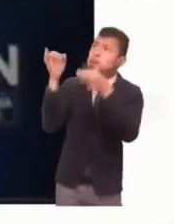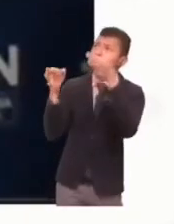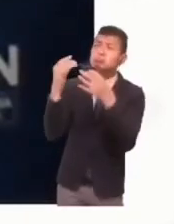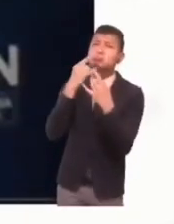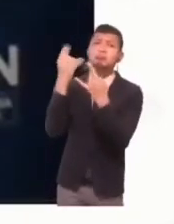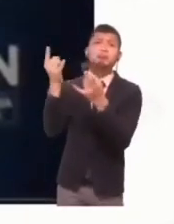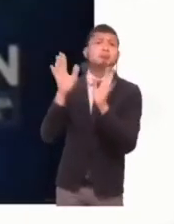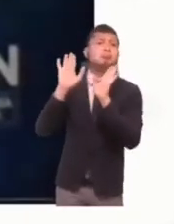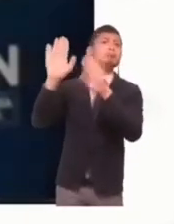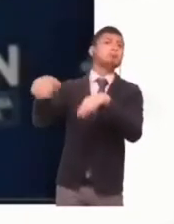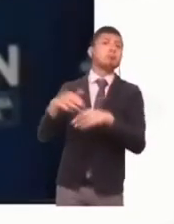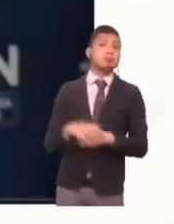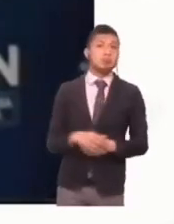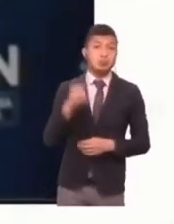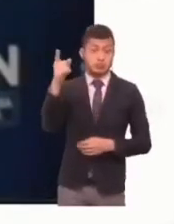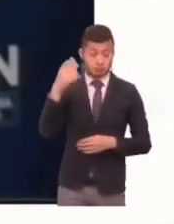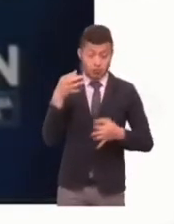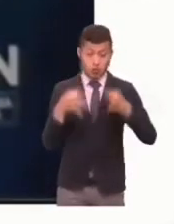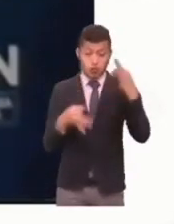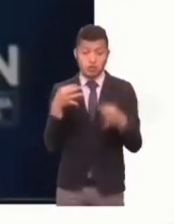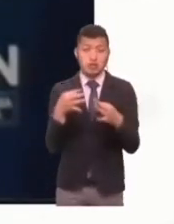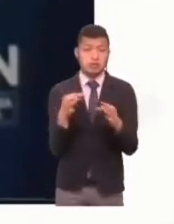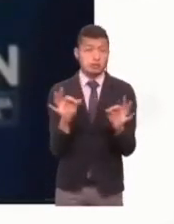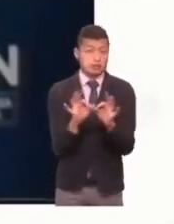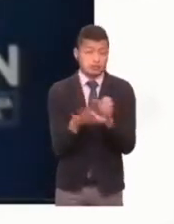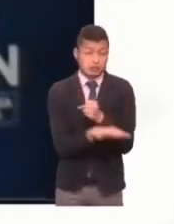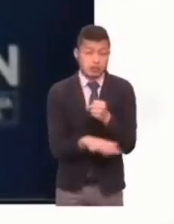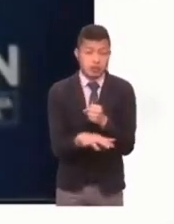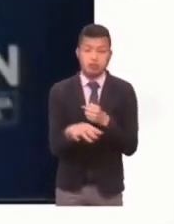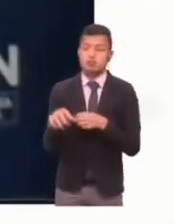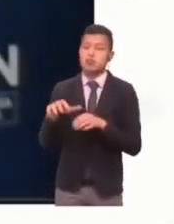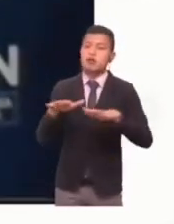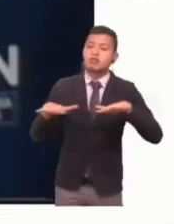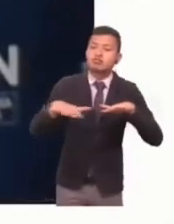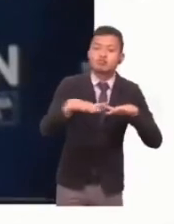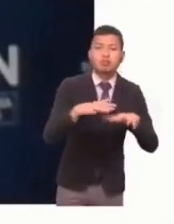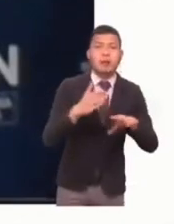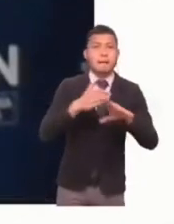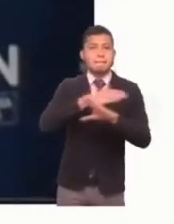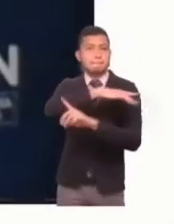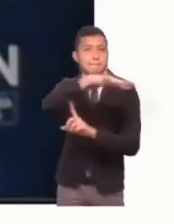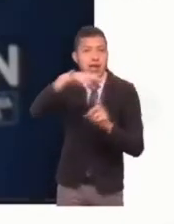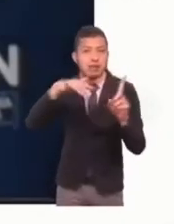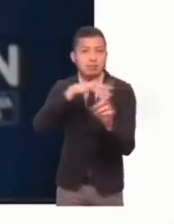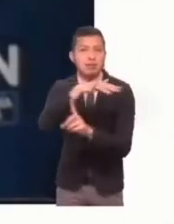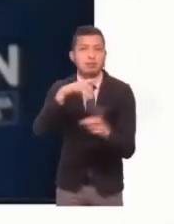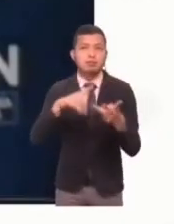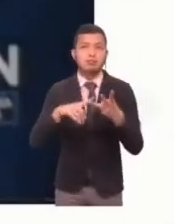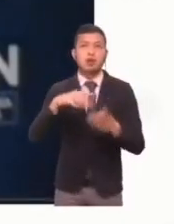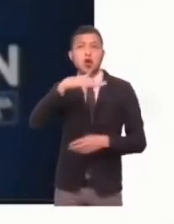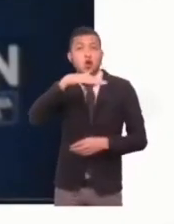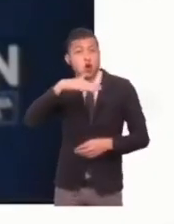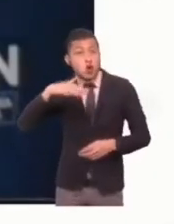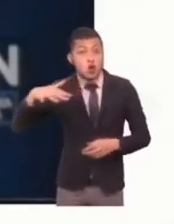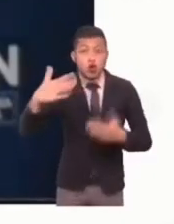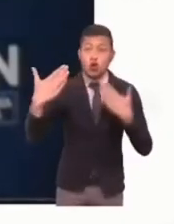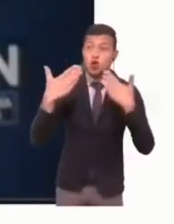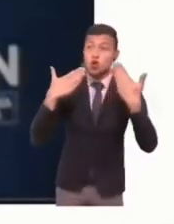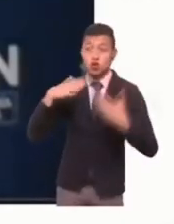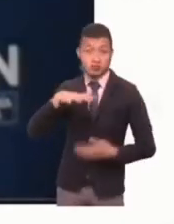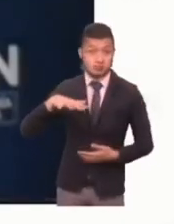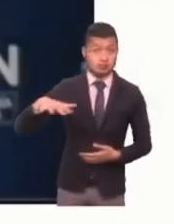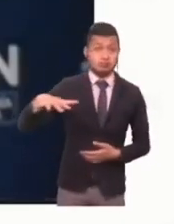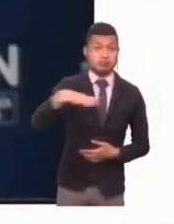todos los desafíos que tiene la justicia básica, la justicia local, los temas ambientales, los temas rurales, que son cruciales